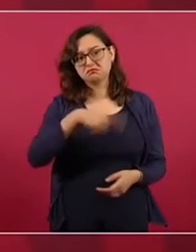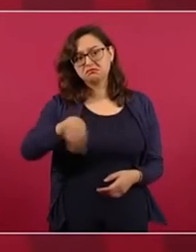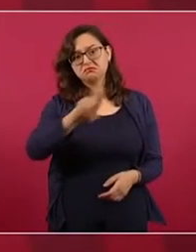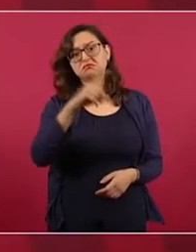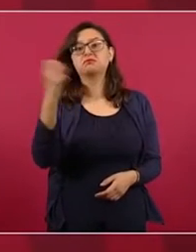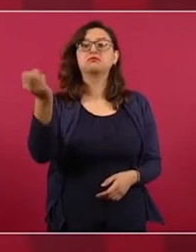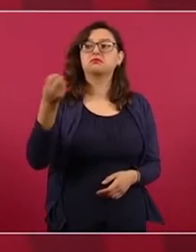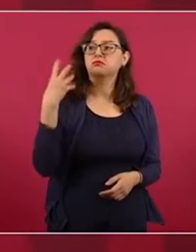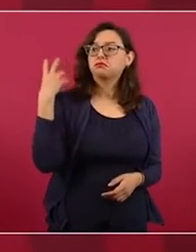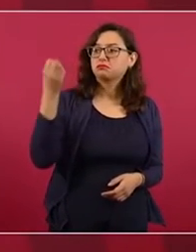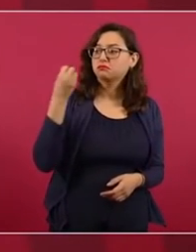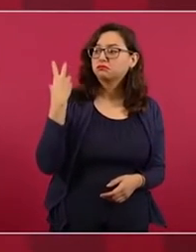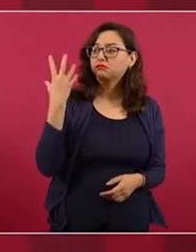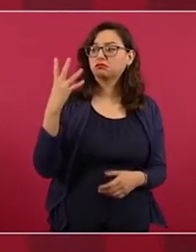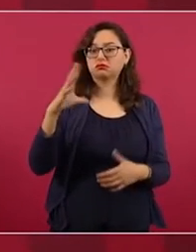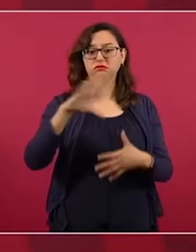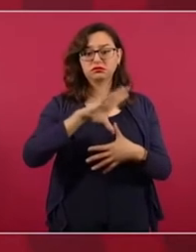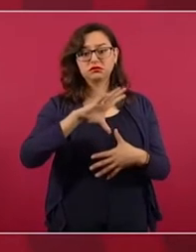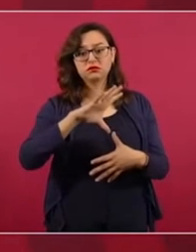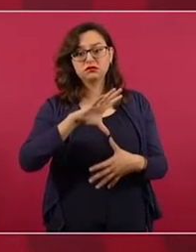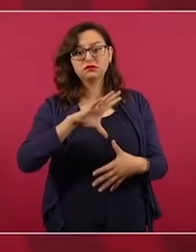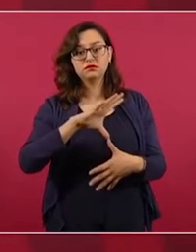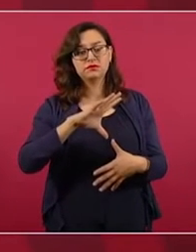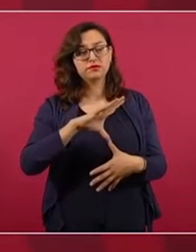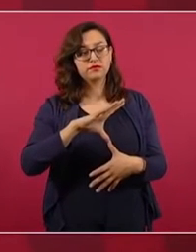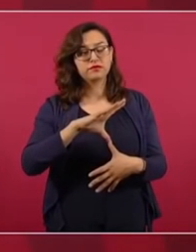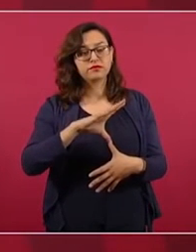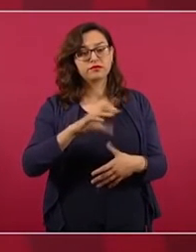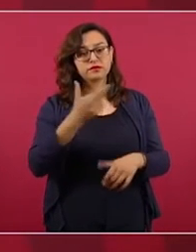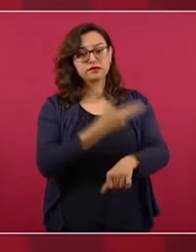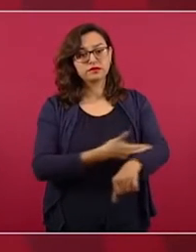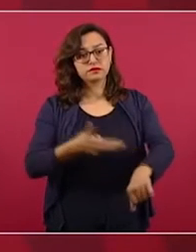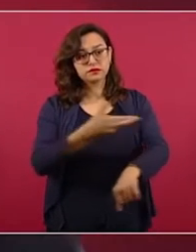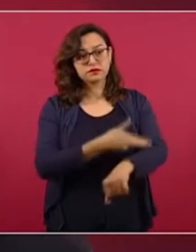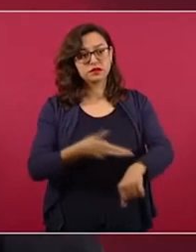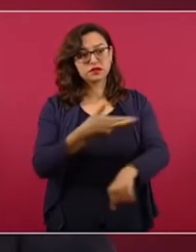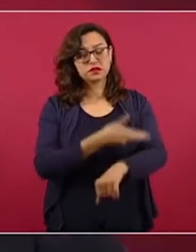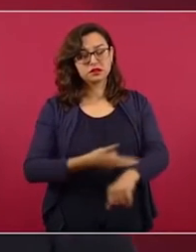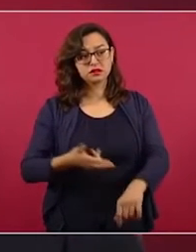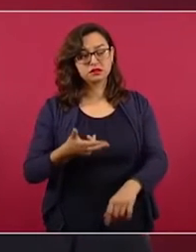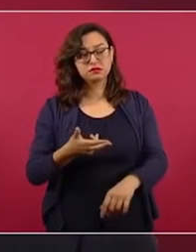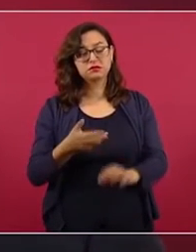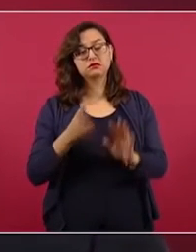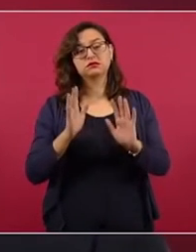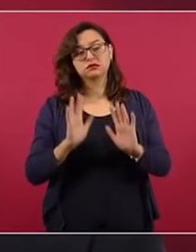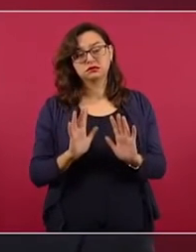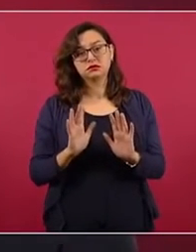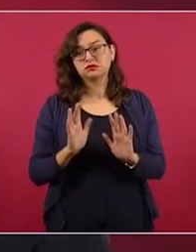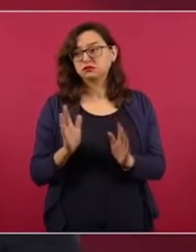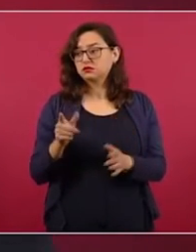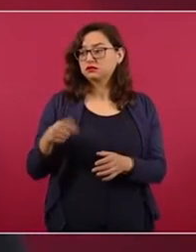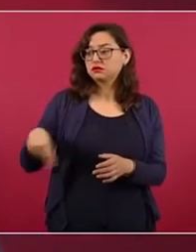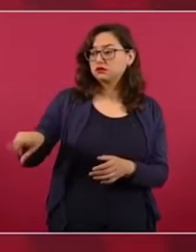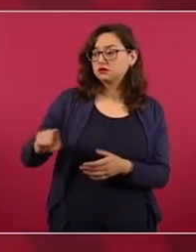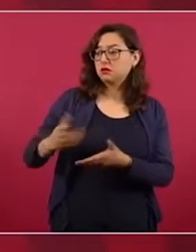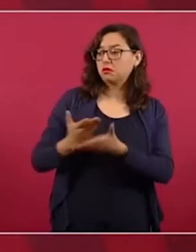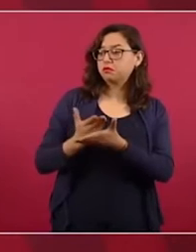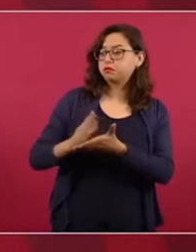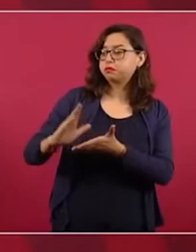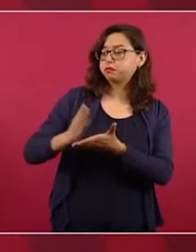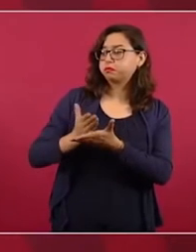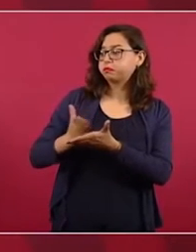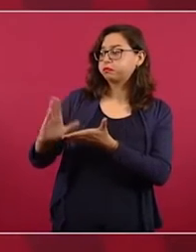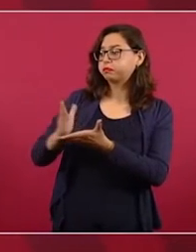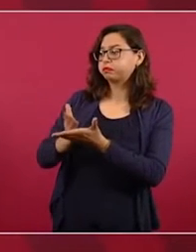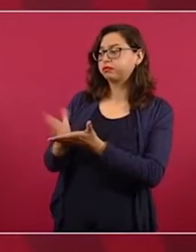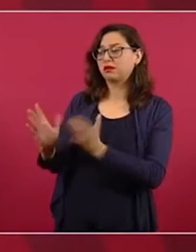es seguir con la